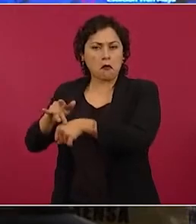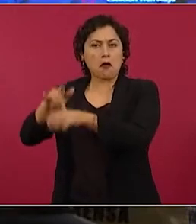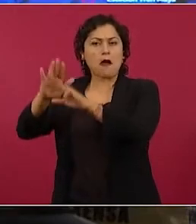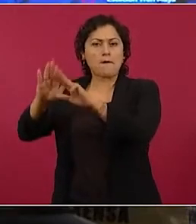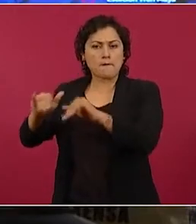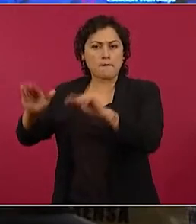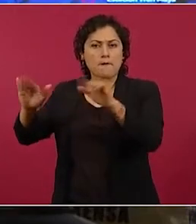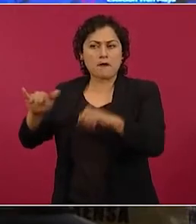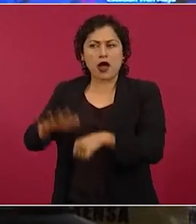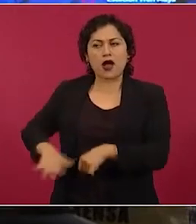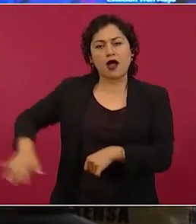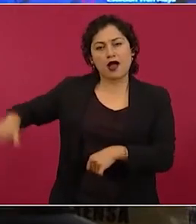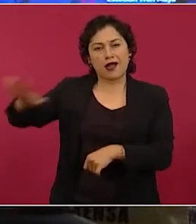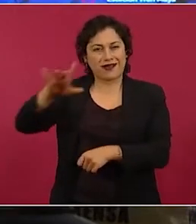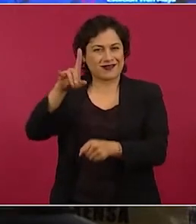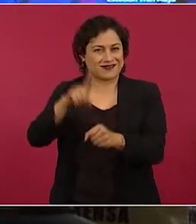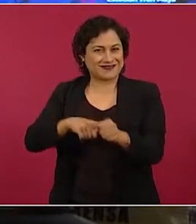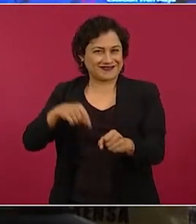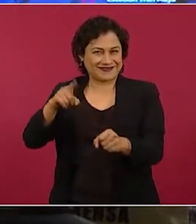turquesa,